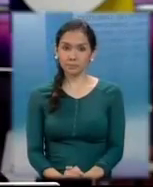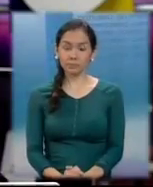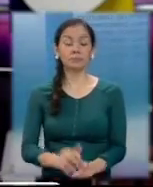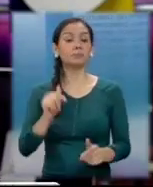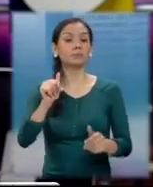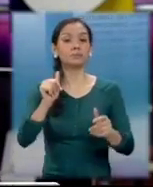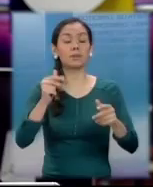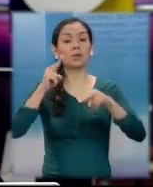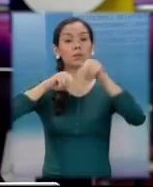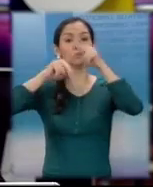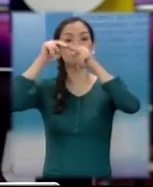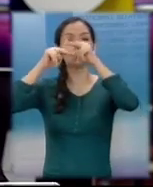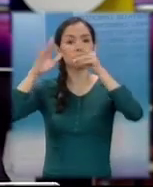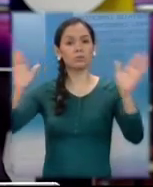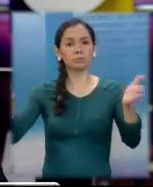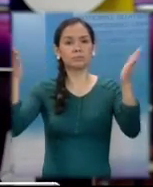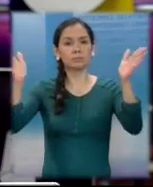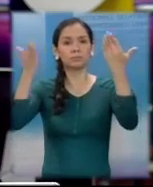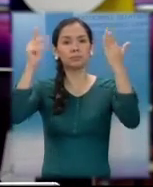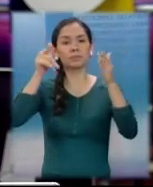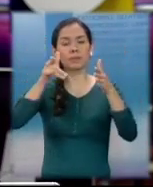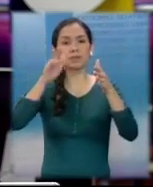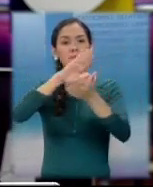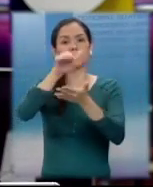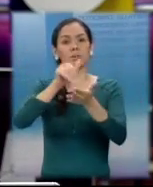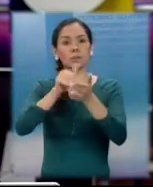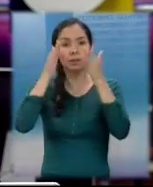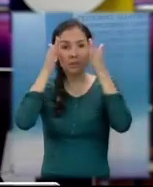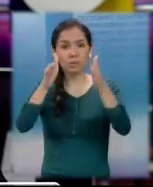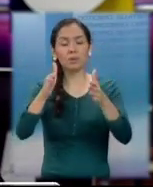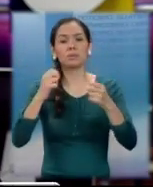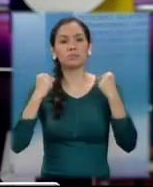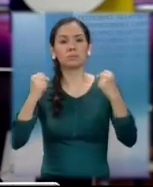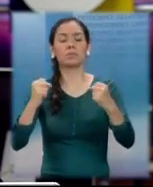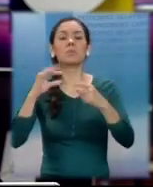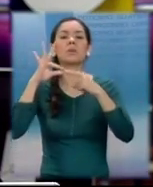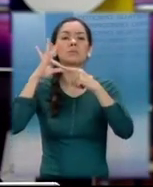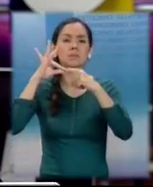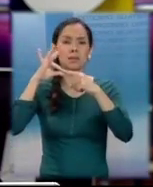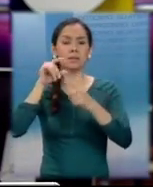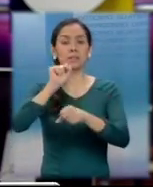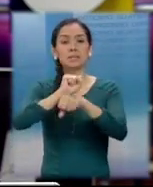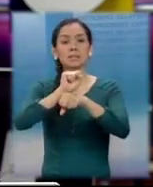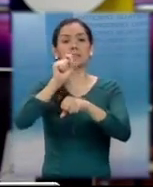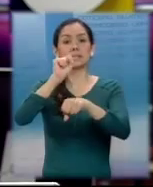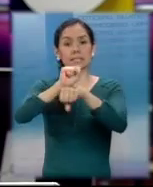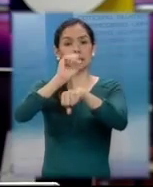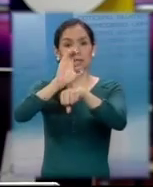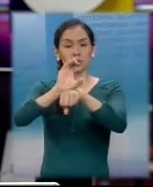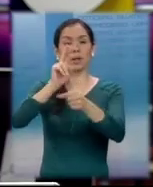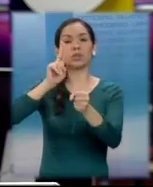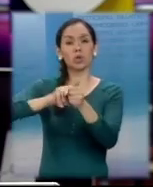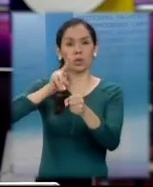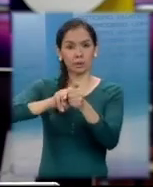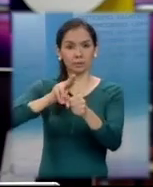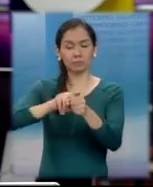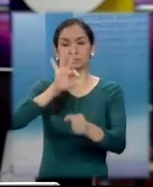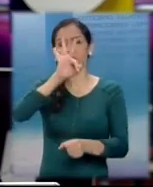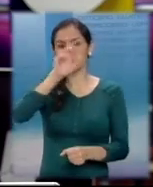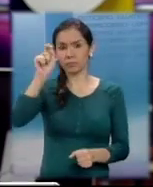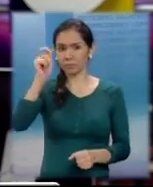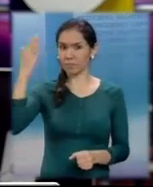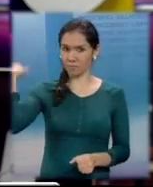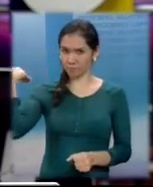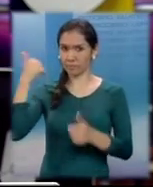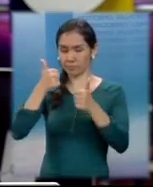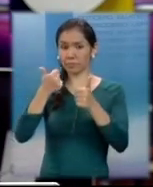La construcción del edificio de centro de atención y rehabilitación de personas con capacidades especiales de San Cristóbal, Totonicapán, terminó hace tres meses,